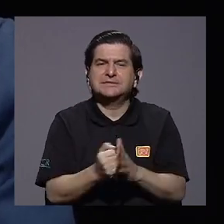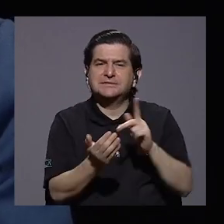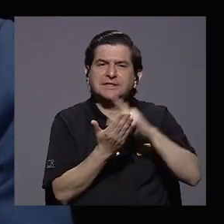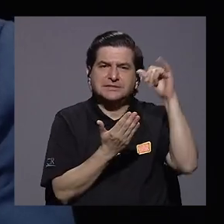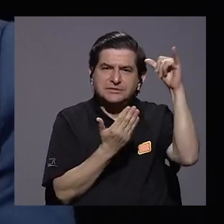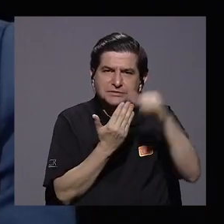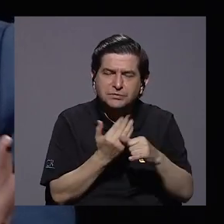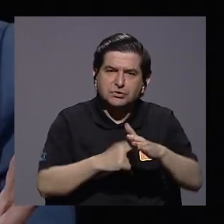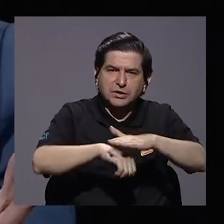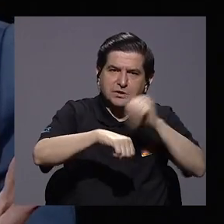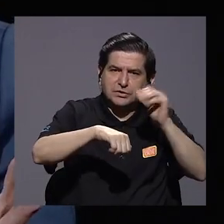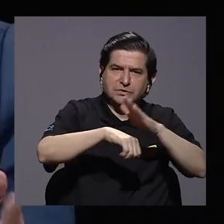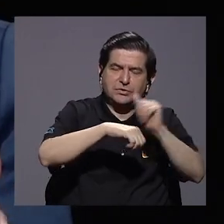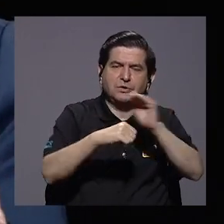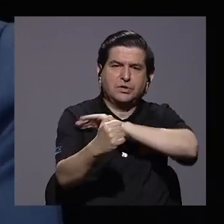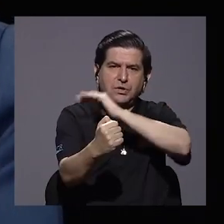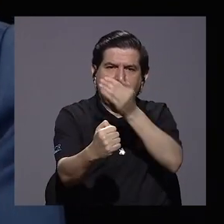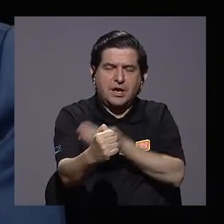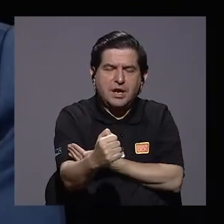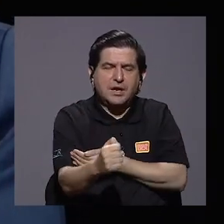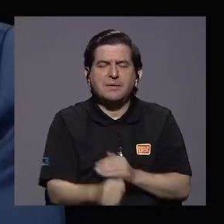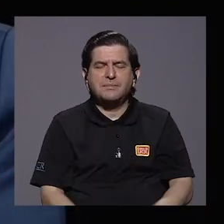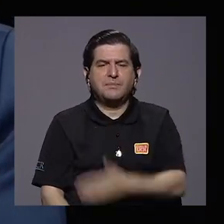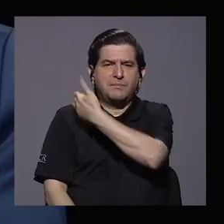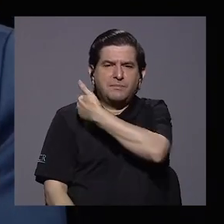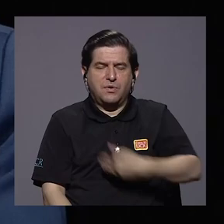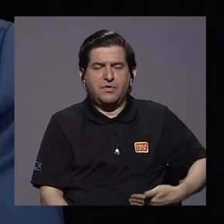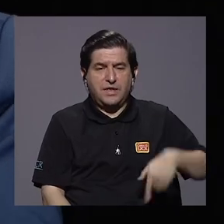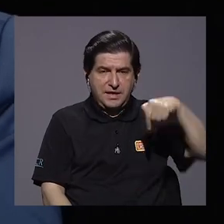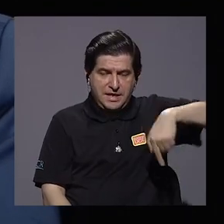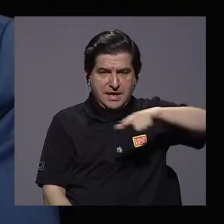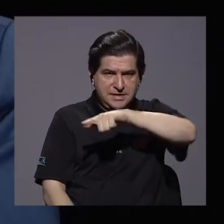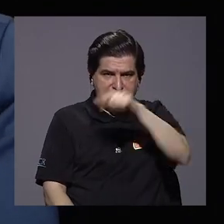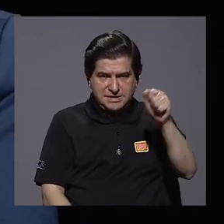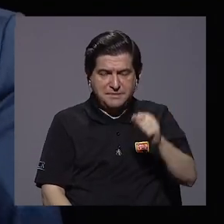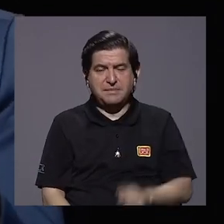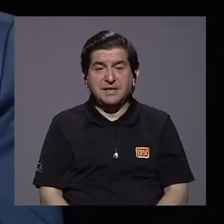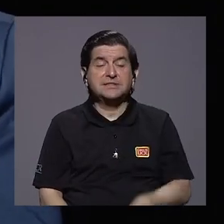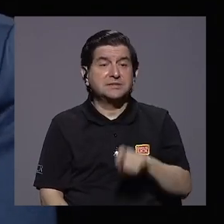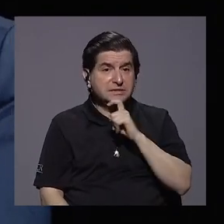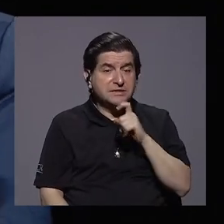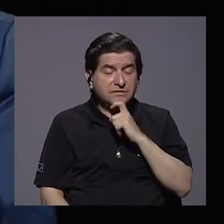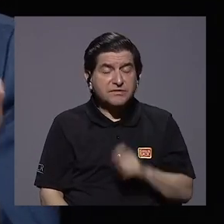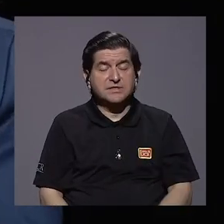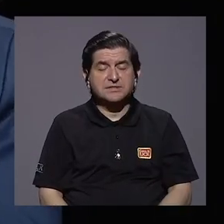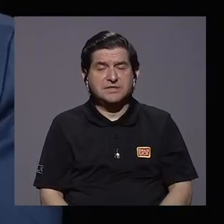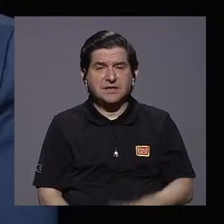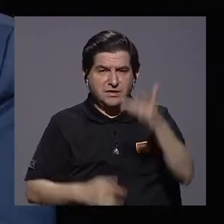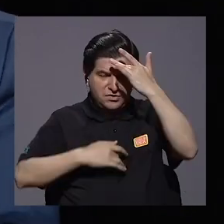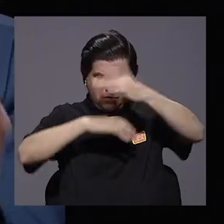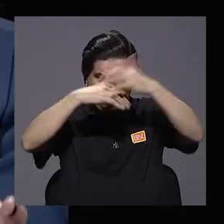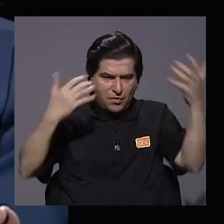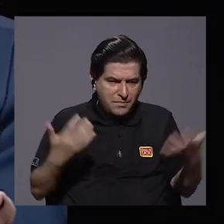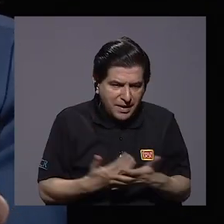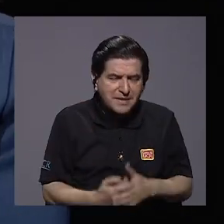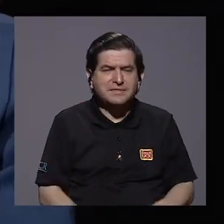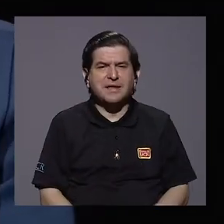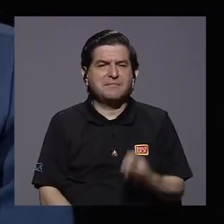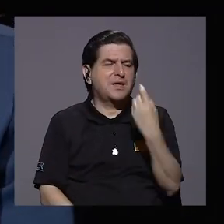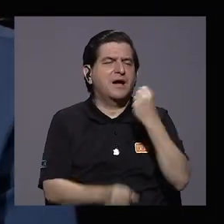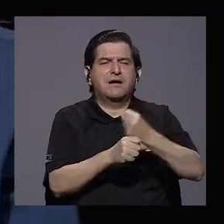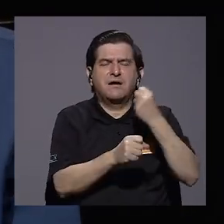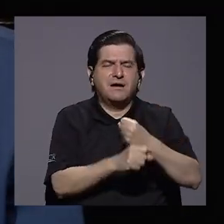en los proyectos que convocó el Ejecutivo este mes, que es un mes crítico con la pandemia, con el desempleo, con la inseguridad.